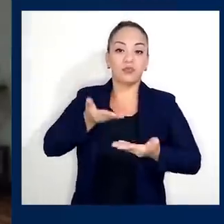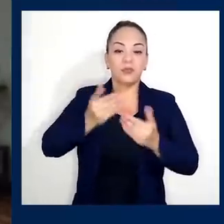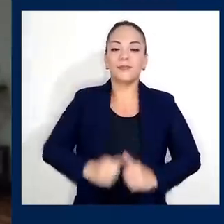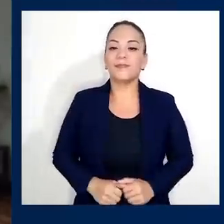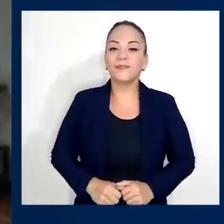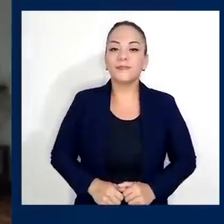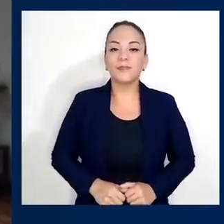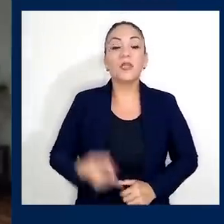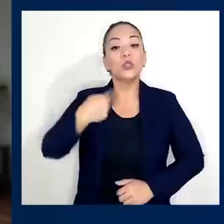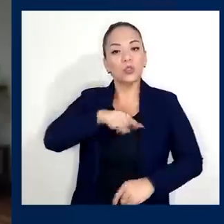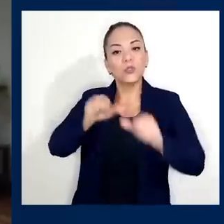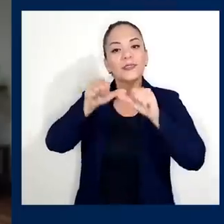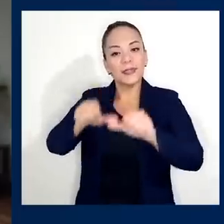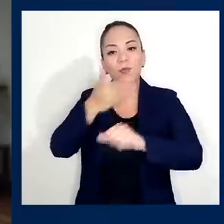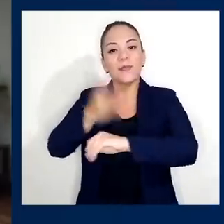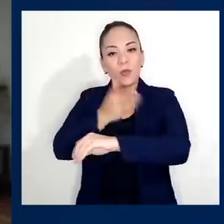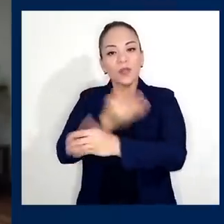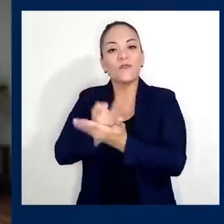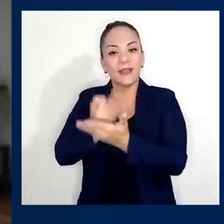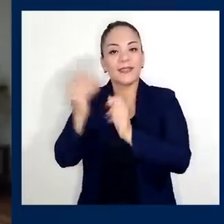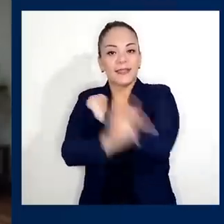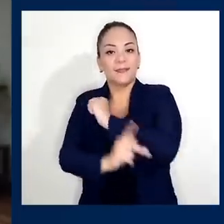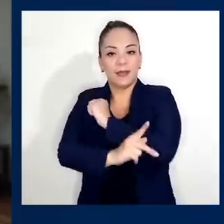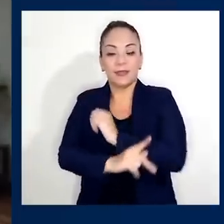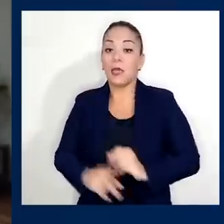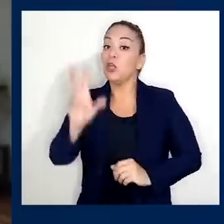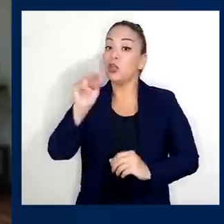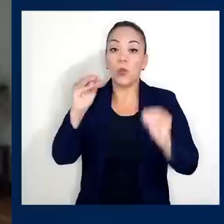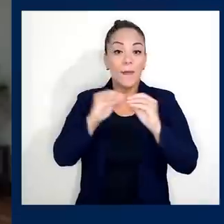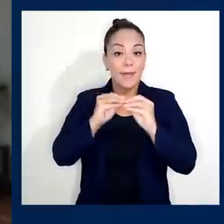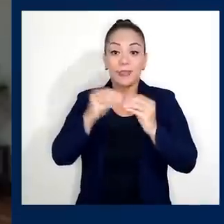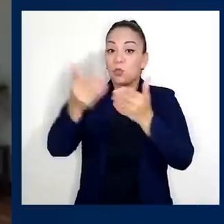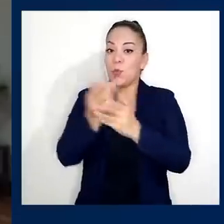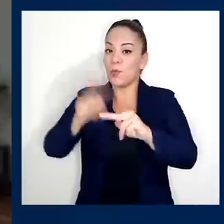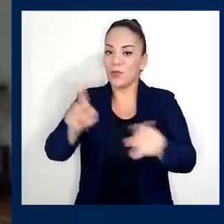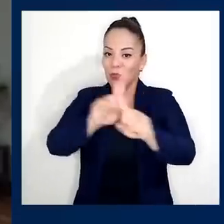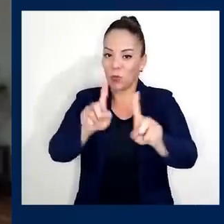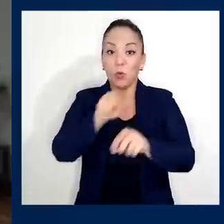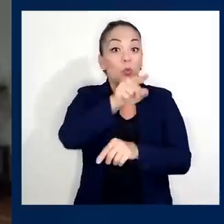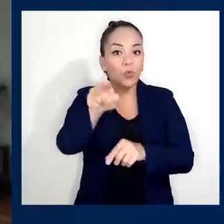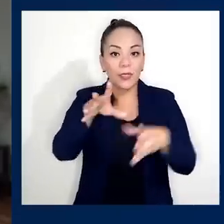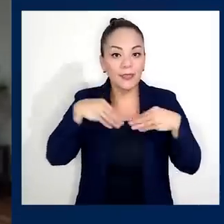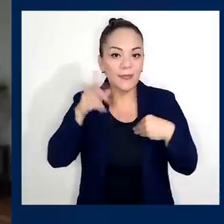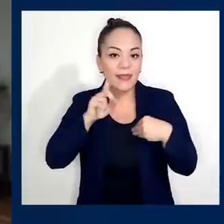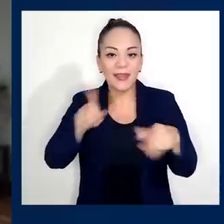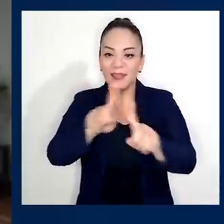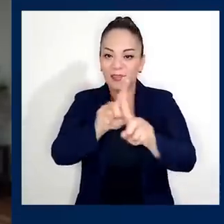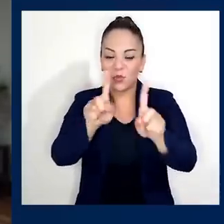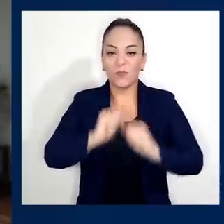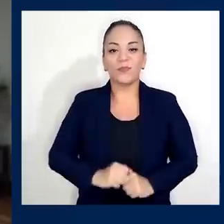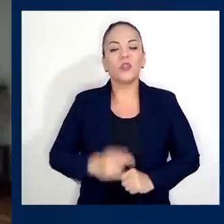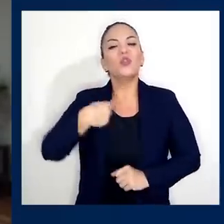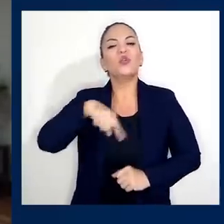Continuaremos mejorando las finanzas de este país sin crear un solo impuesto. No se dejen engañar. ¿Cómo lo estamos